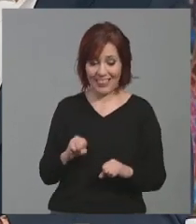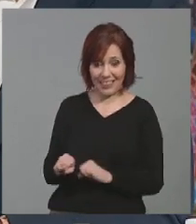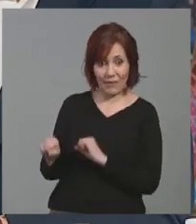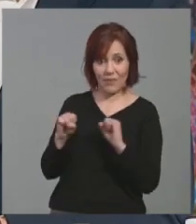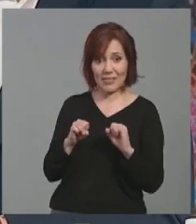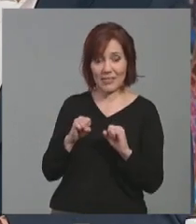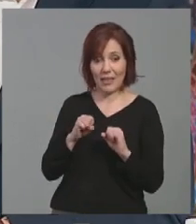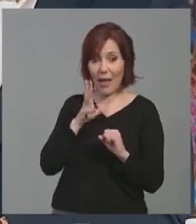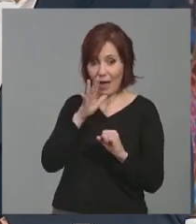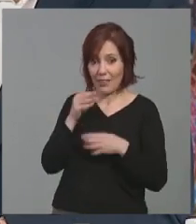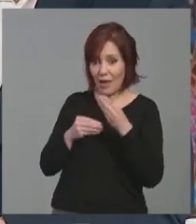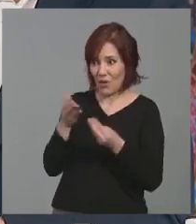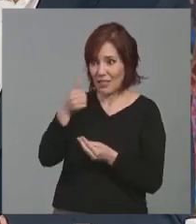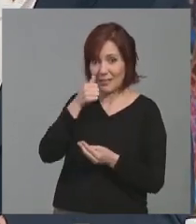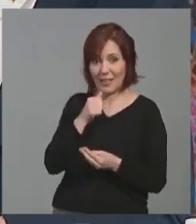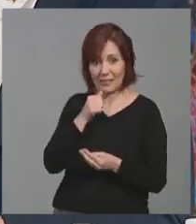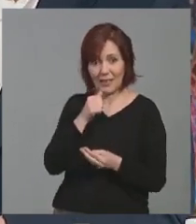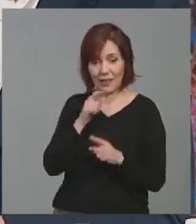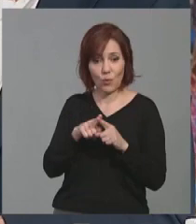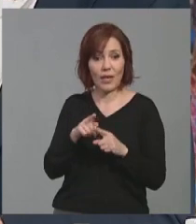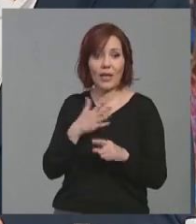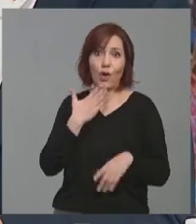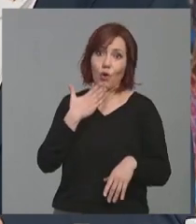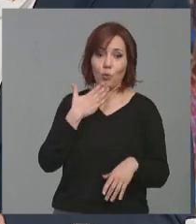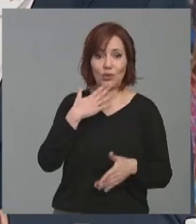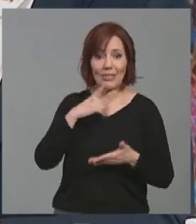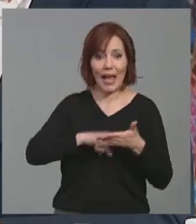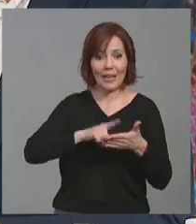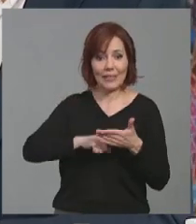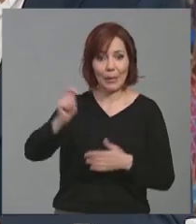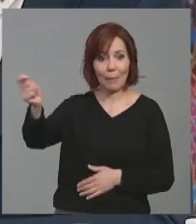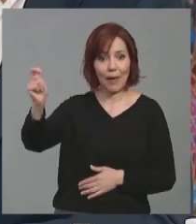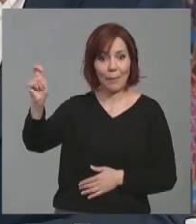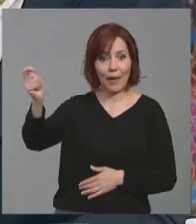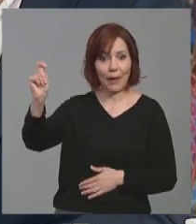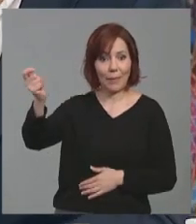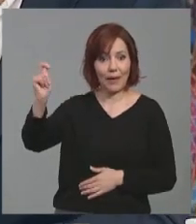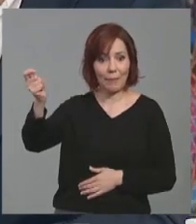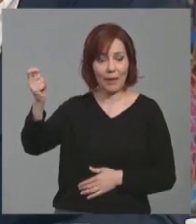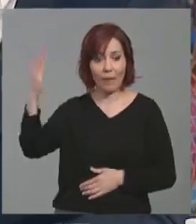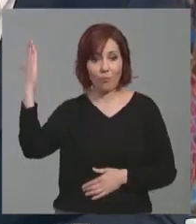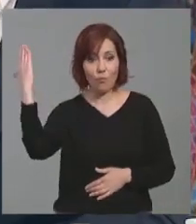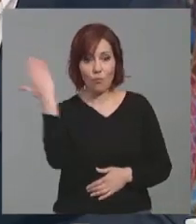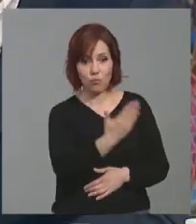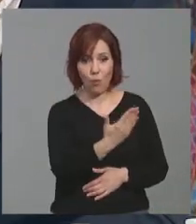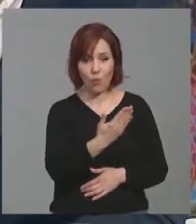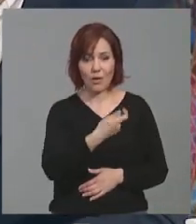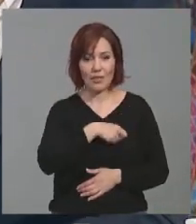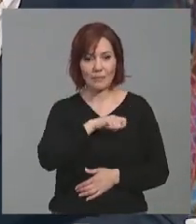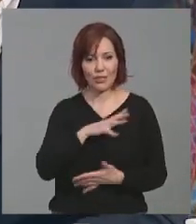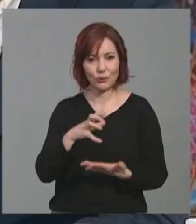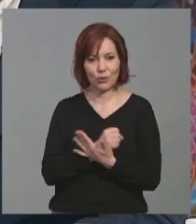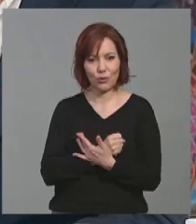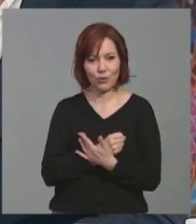que Pedro Sánchez hace, que es pagar un alquiler absolutamente insultante para el resto de españoles, bueno, pues por las desigualdades que